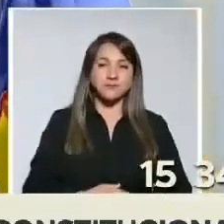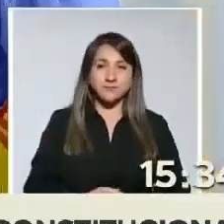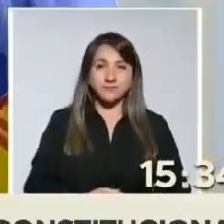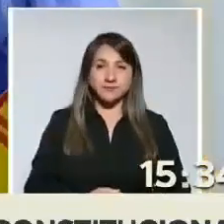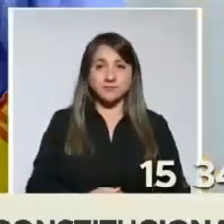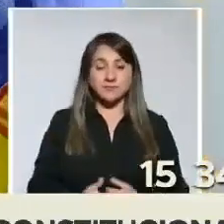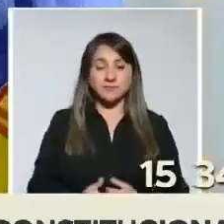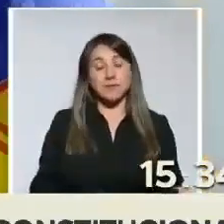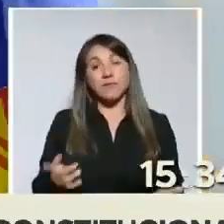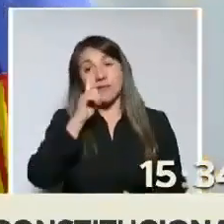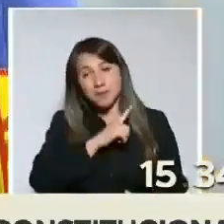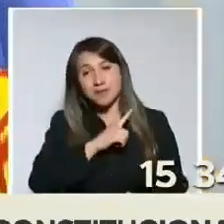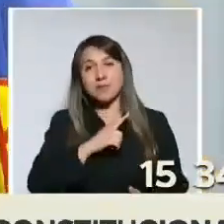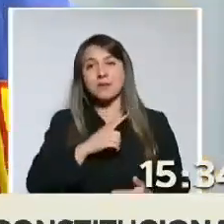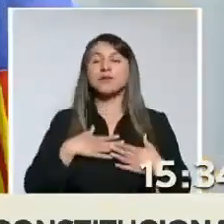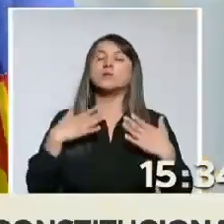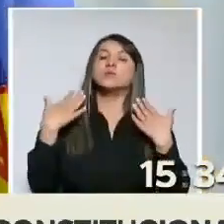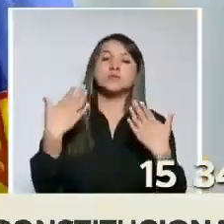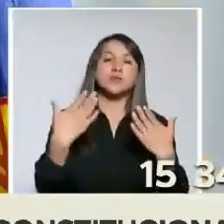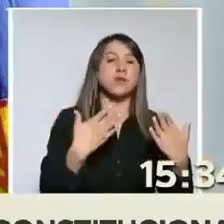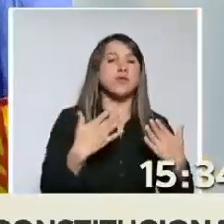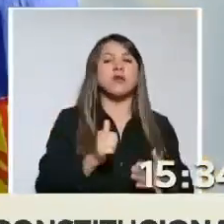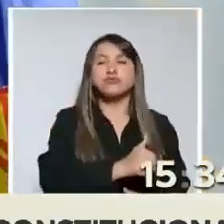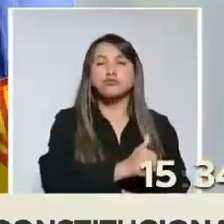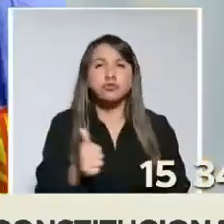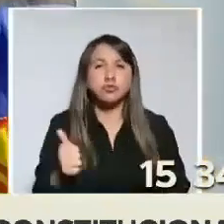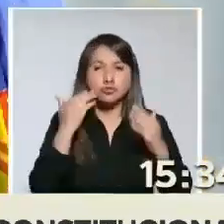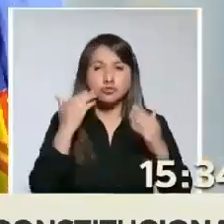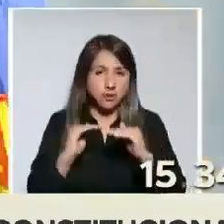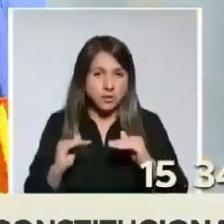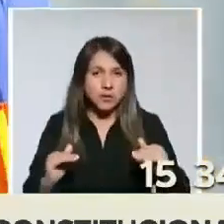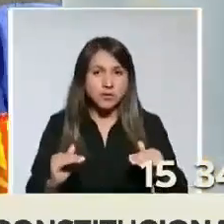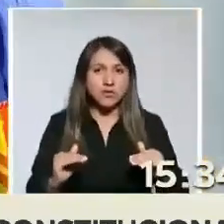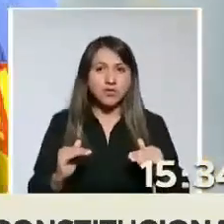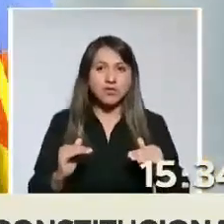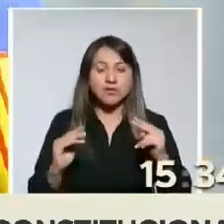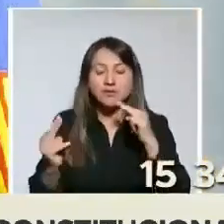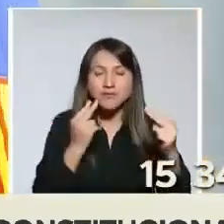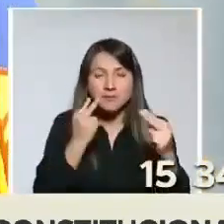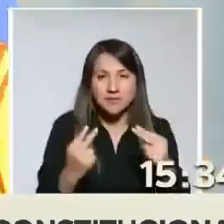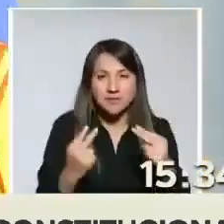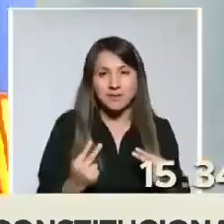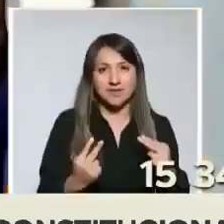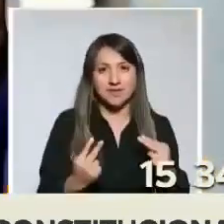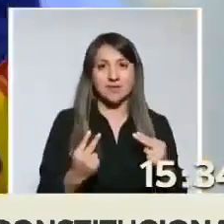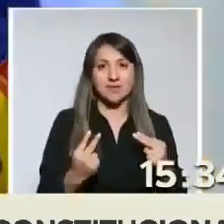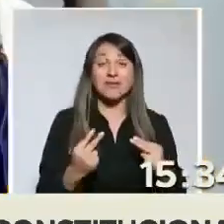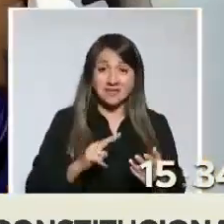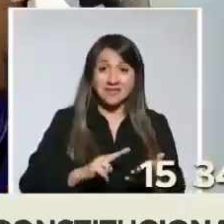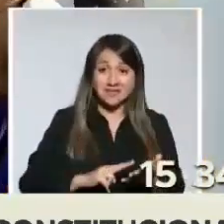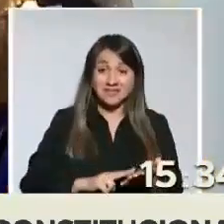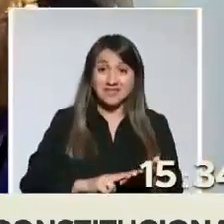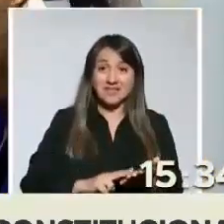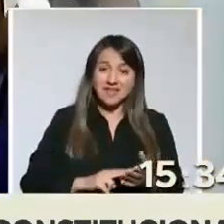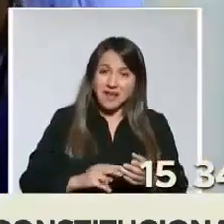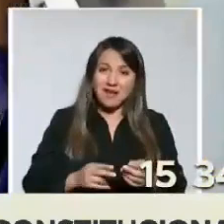Finalmente, mandarle un saludo a los niños que nos están escuchando. Que se funda un nuevo